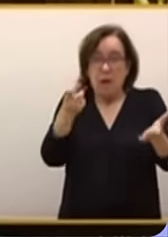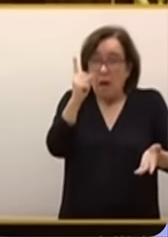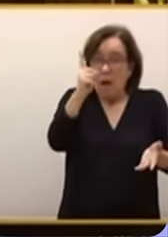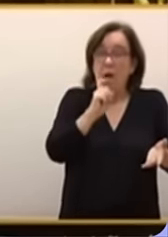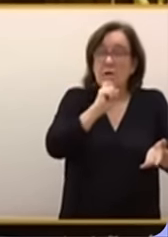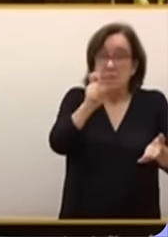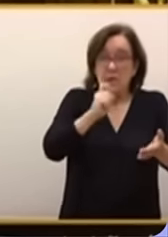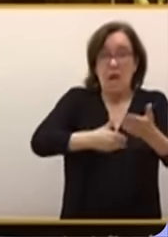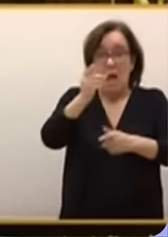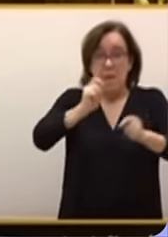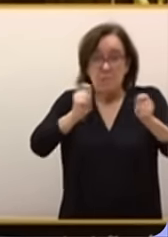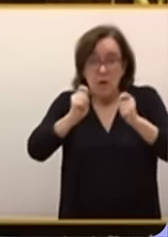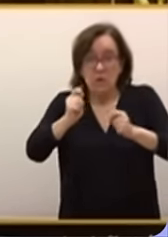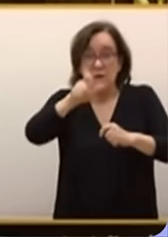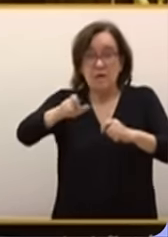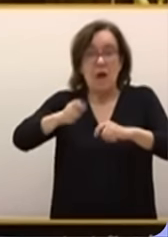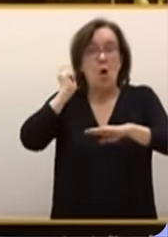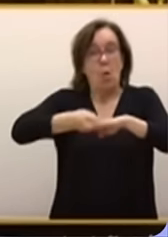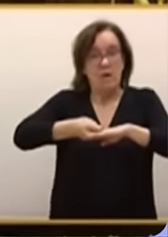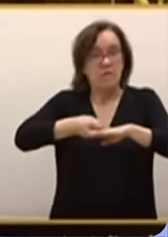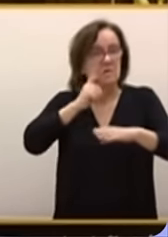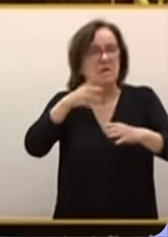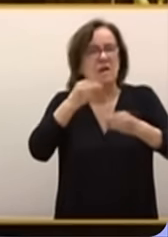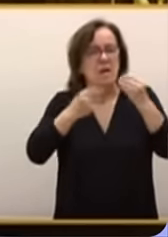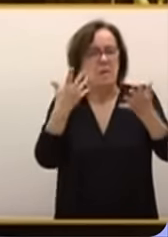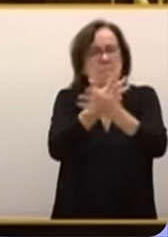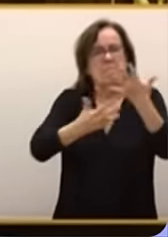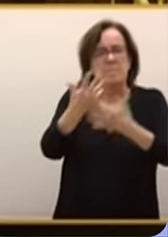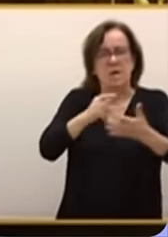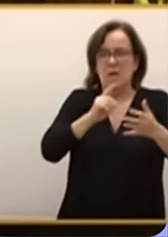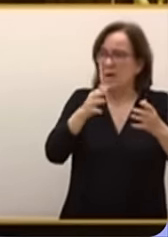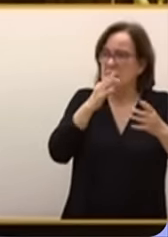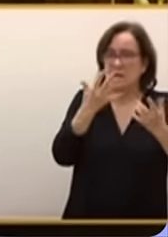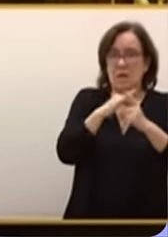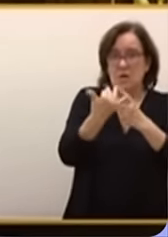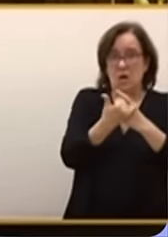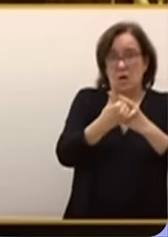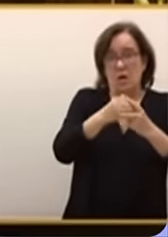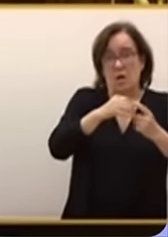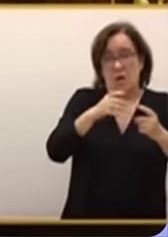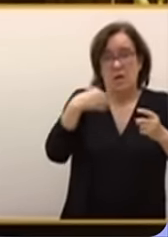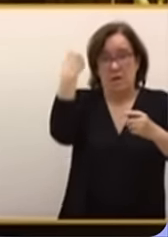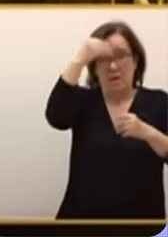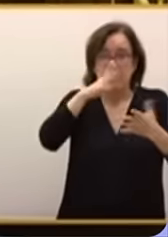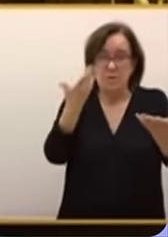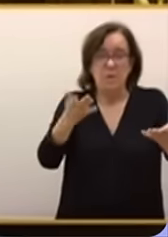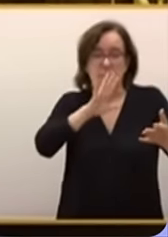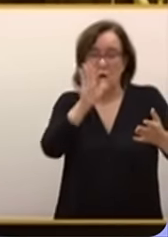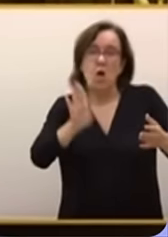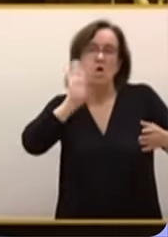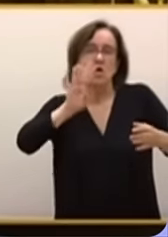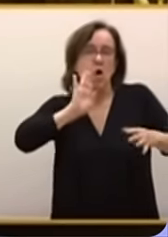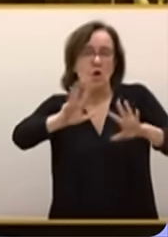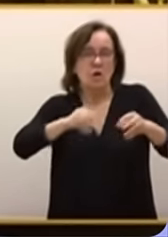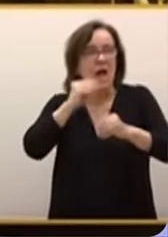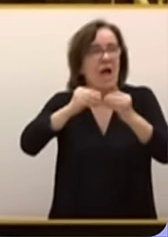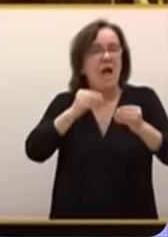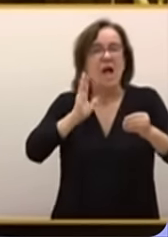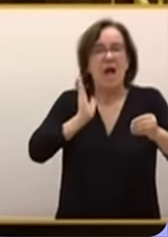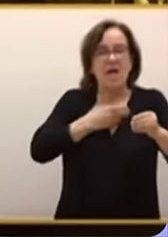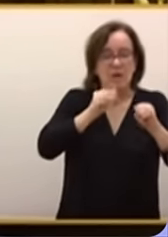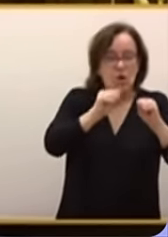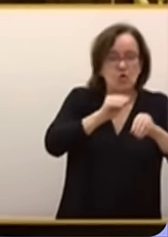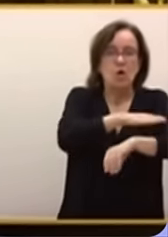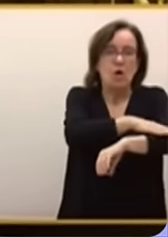con atacar a periodistas y a jueces. O por eso se ha atrevido a mezclar la trágica situación que vive Oriente Medio con los casos de presunta corrupción que afectan a su